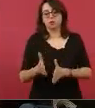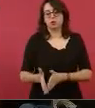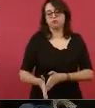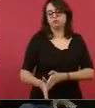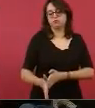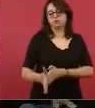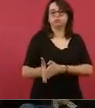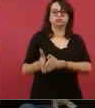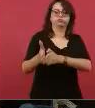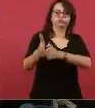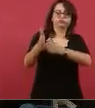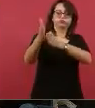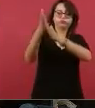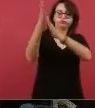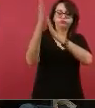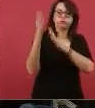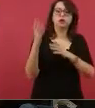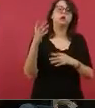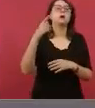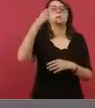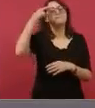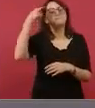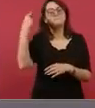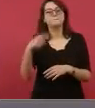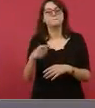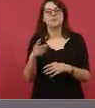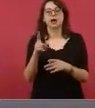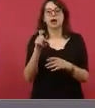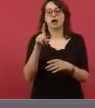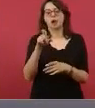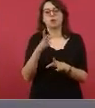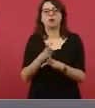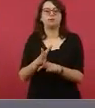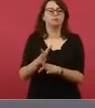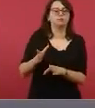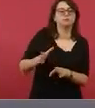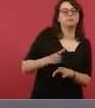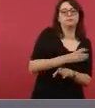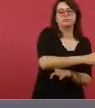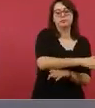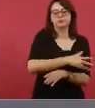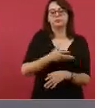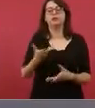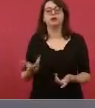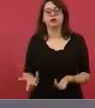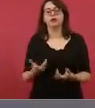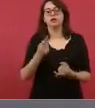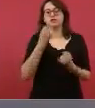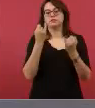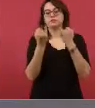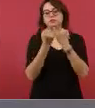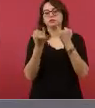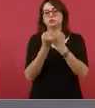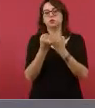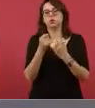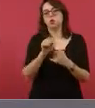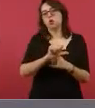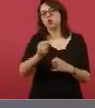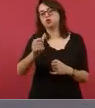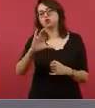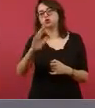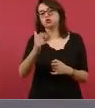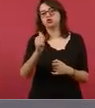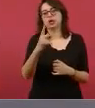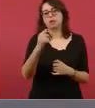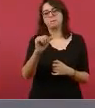bordos también en el río Bobos, en su margen izquierda y derecha, sobre elevación de un bordo en Chapachapa y apertura